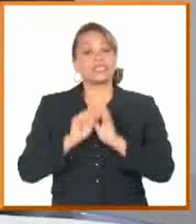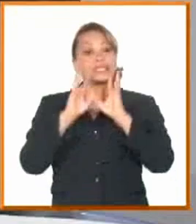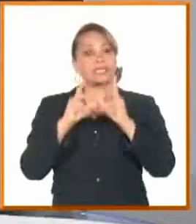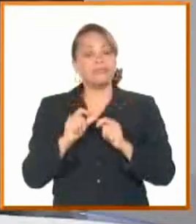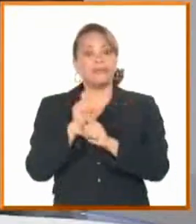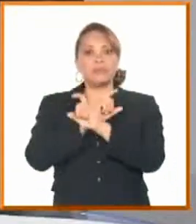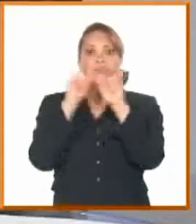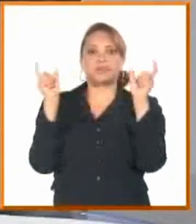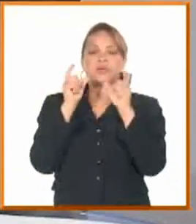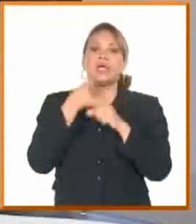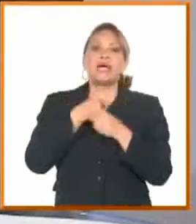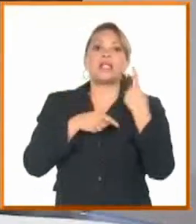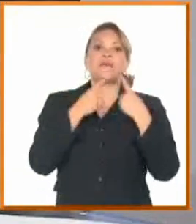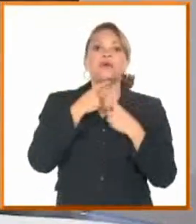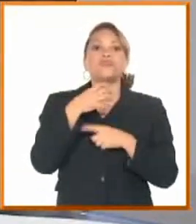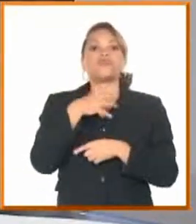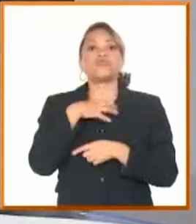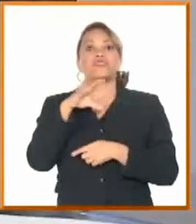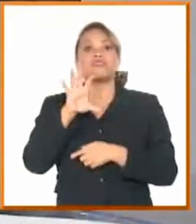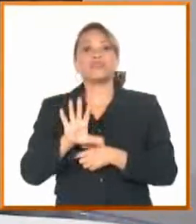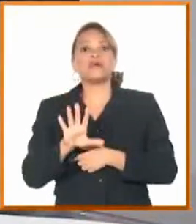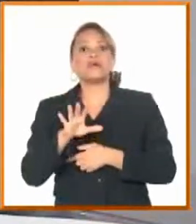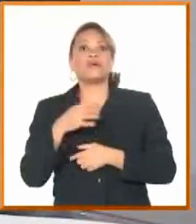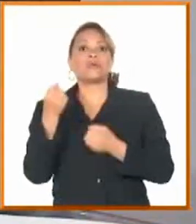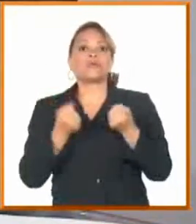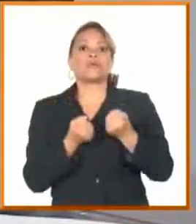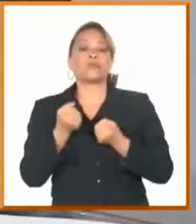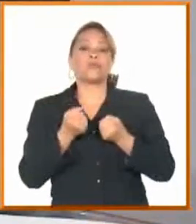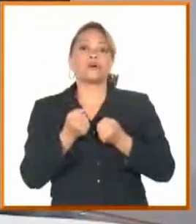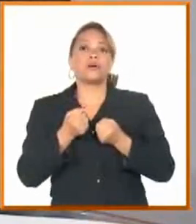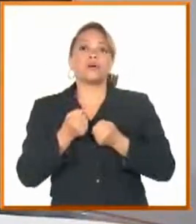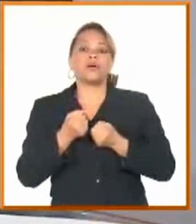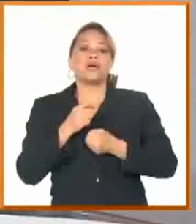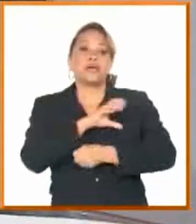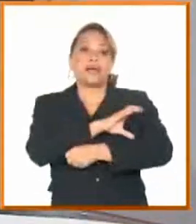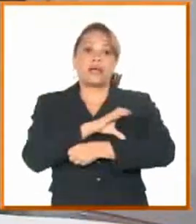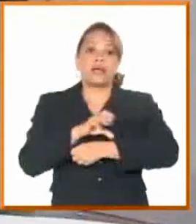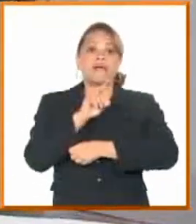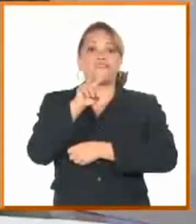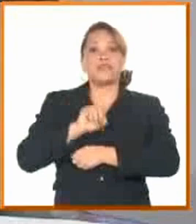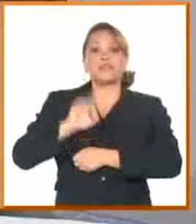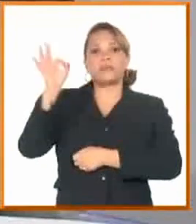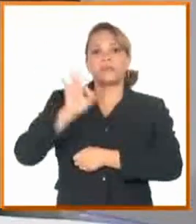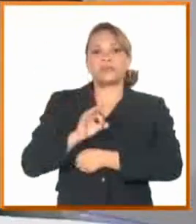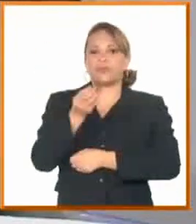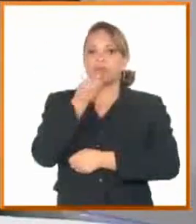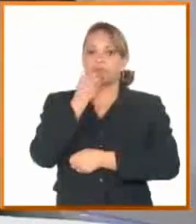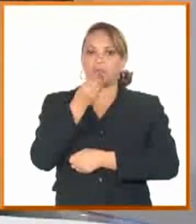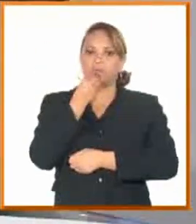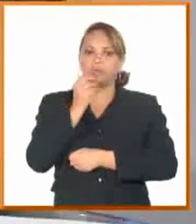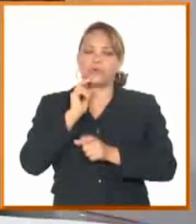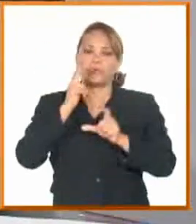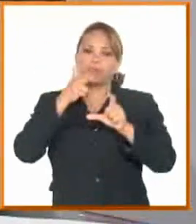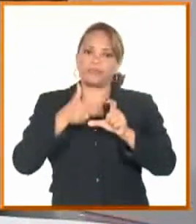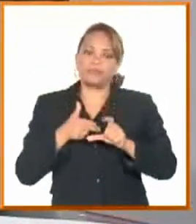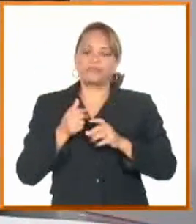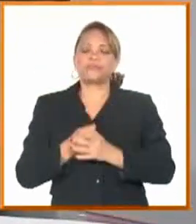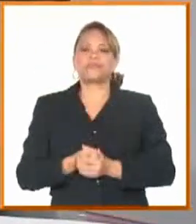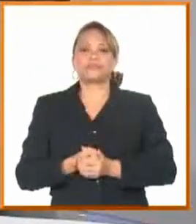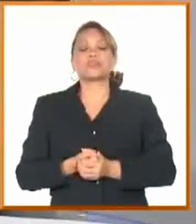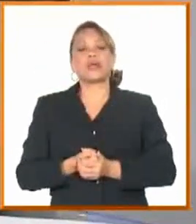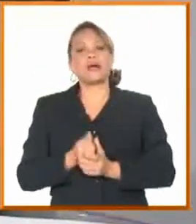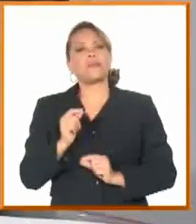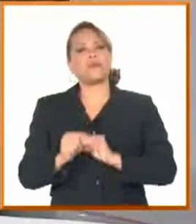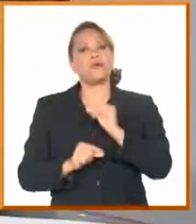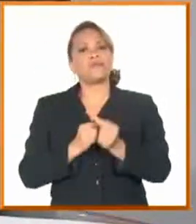lo mejor tú tienes hoy cinco contenedores, bueno, cinco contenedores, ¿cuánto es? Cinco contenedores no es ni el 20% del consumo. Entonces, bueno, son esfuerzos que se vienen